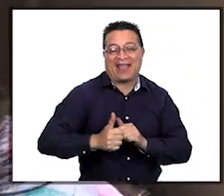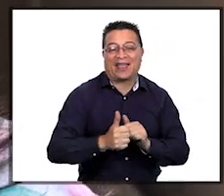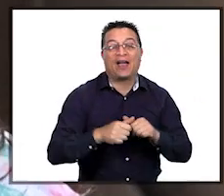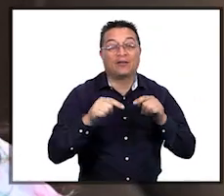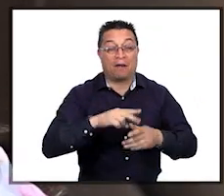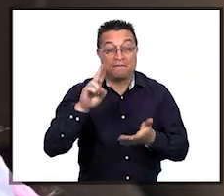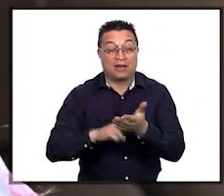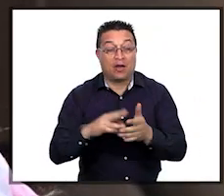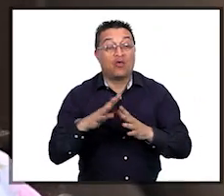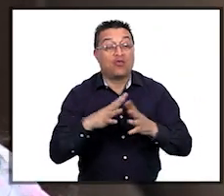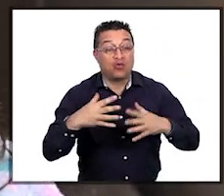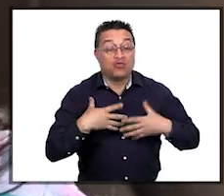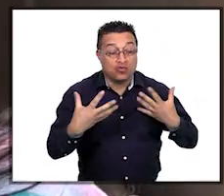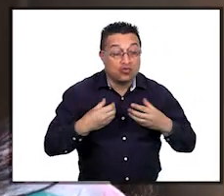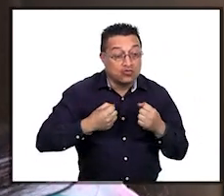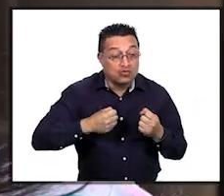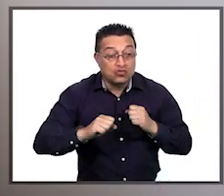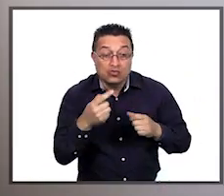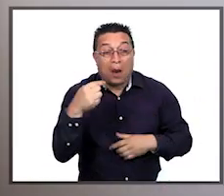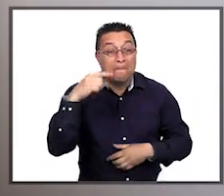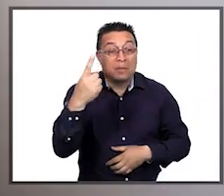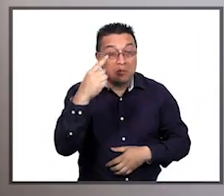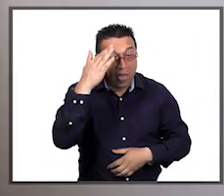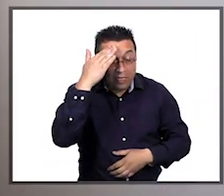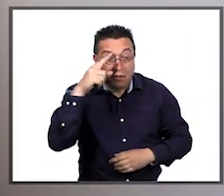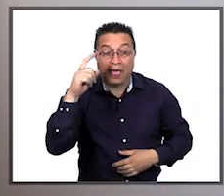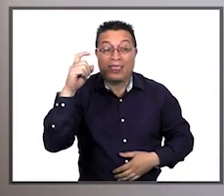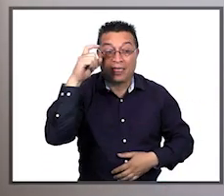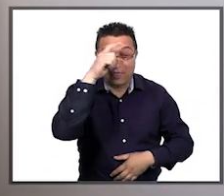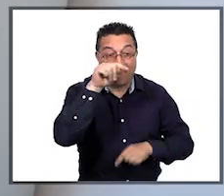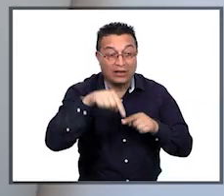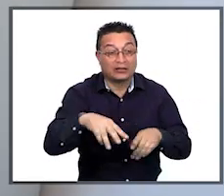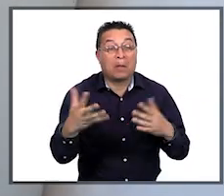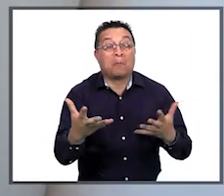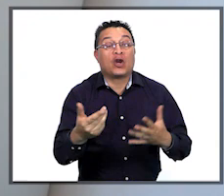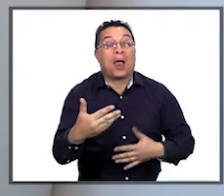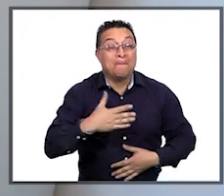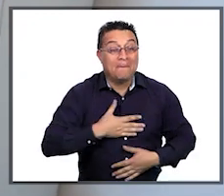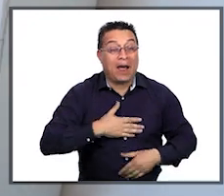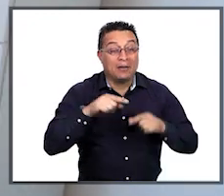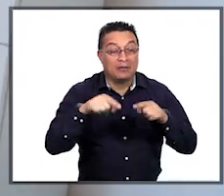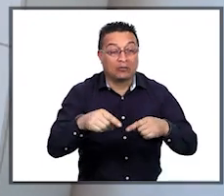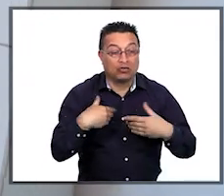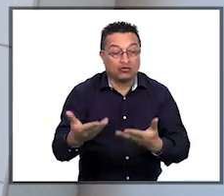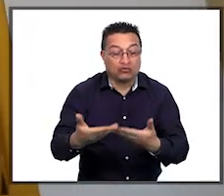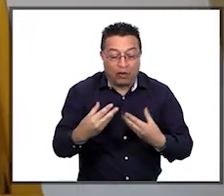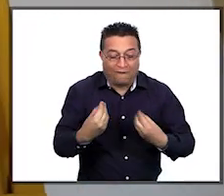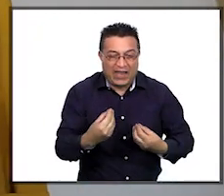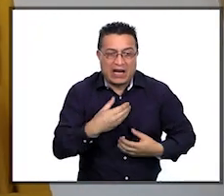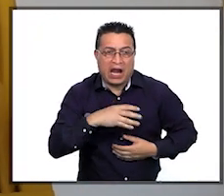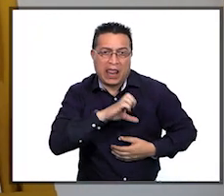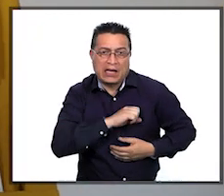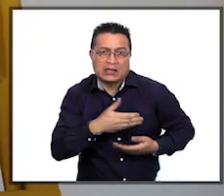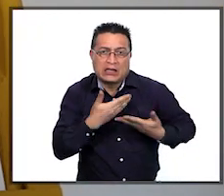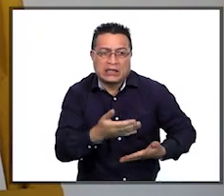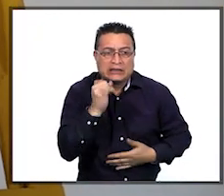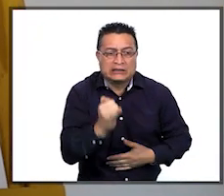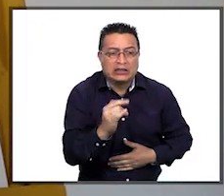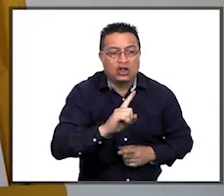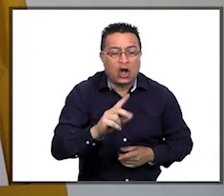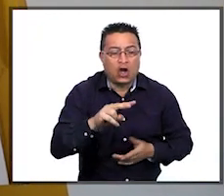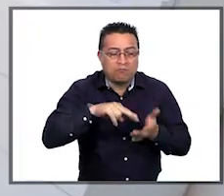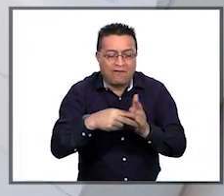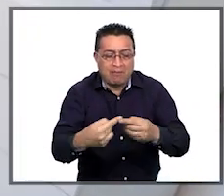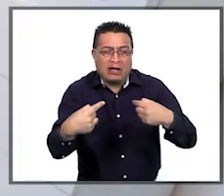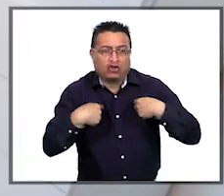súper agobiada, fueron los primeros días muy difíciles para mí porque mi bebé me estaba recibiendo de la leche, yo no sabía si el problema era